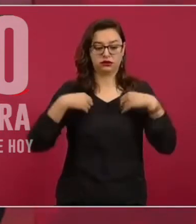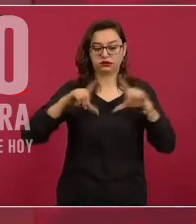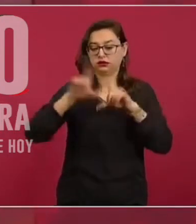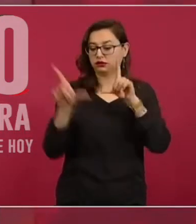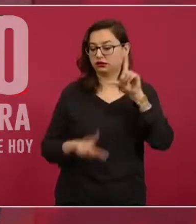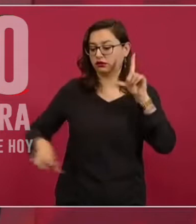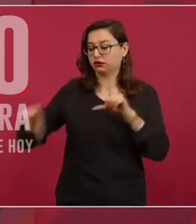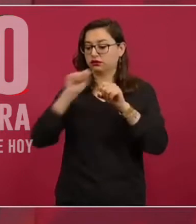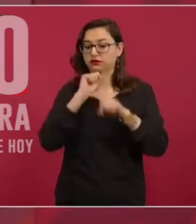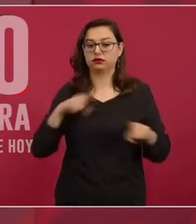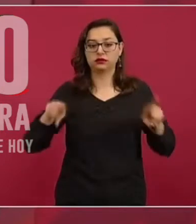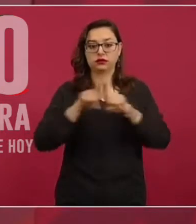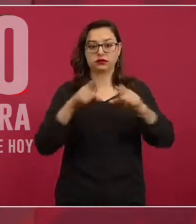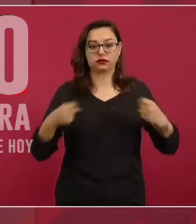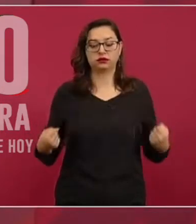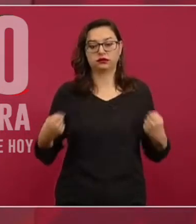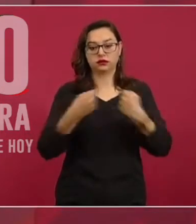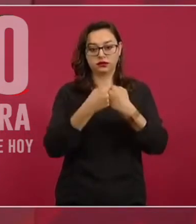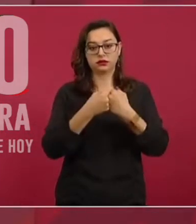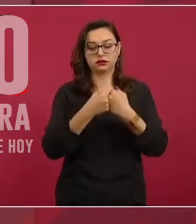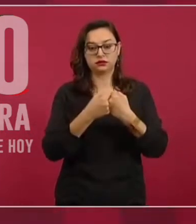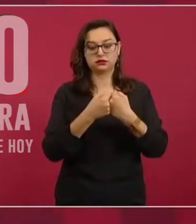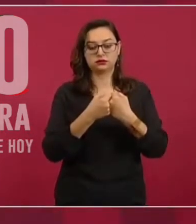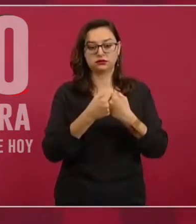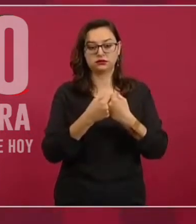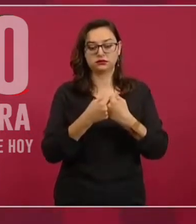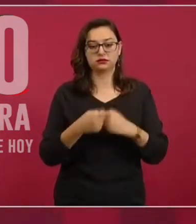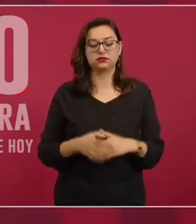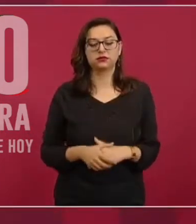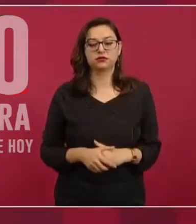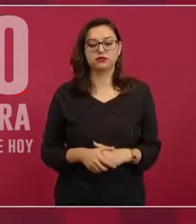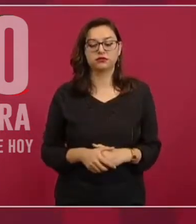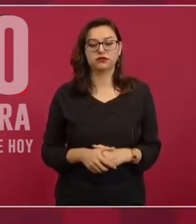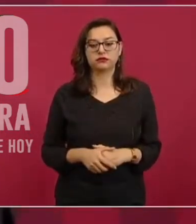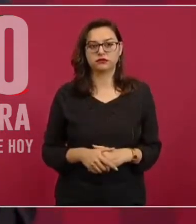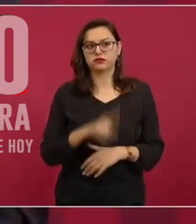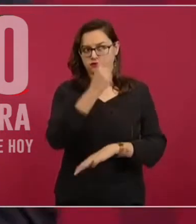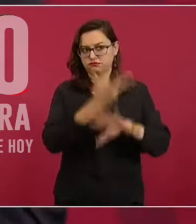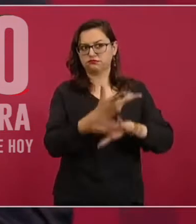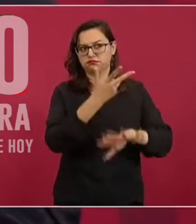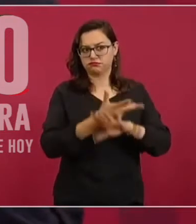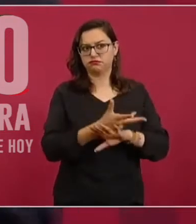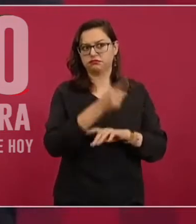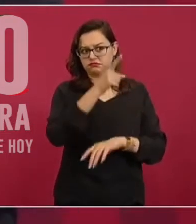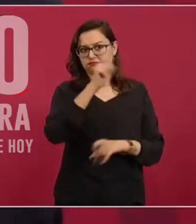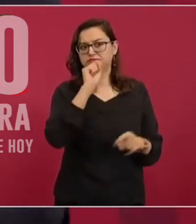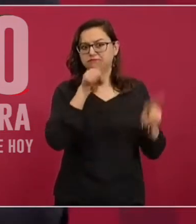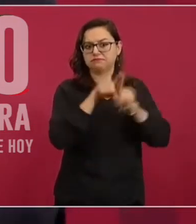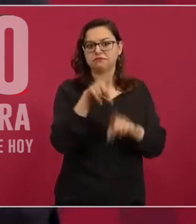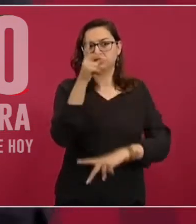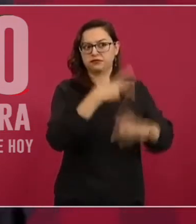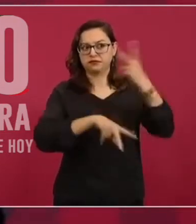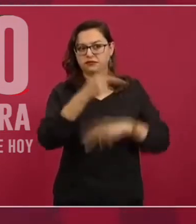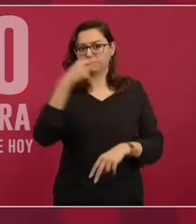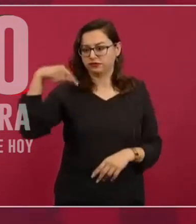doble nacionalidad y también a estadounidenses, que son nuestros vecinos y que están llegando a